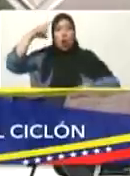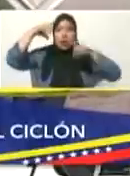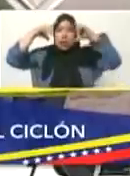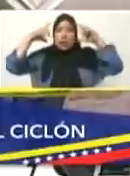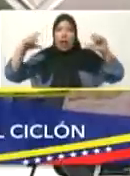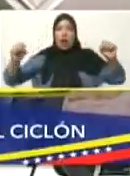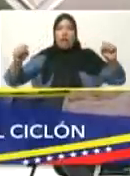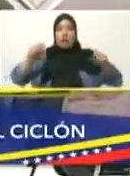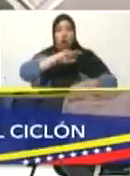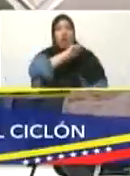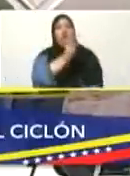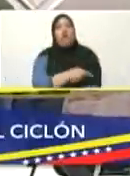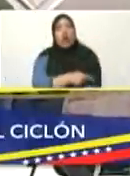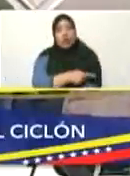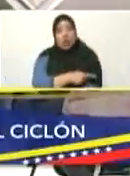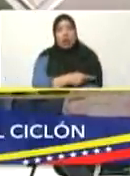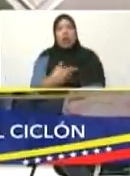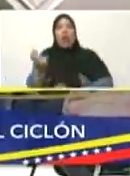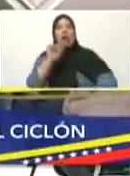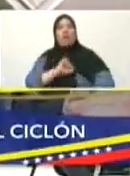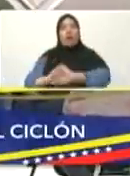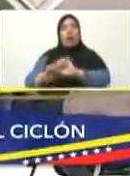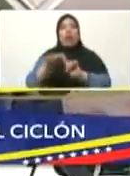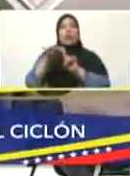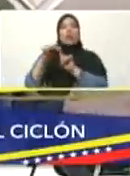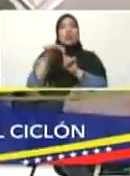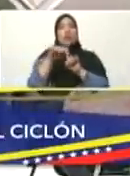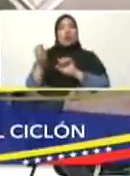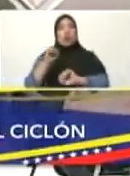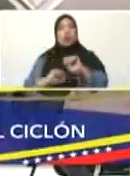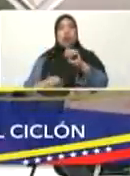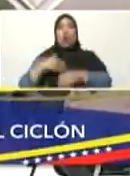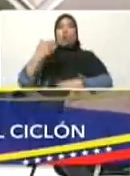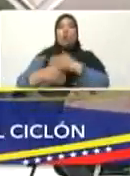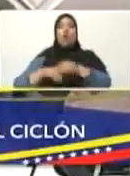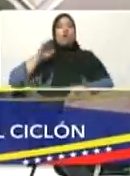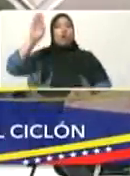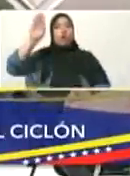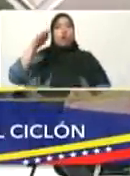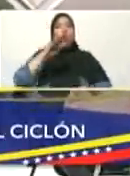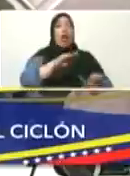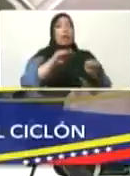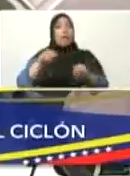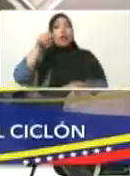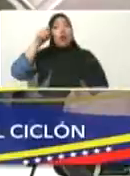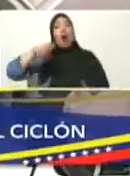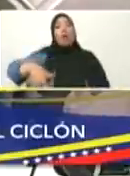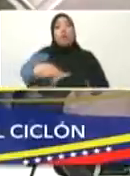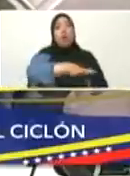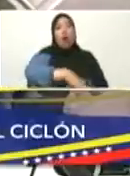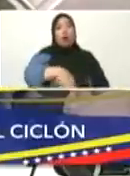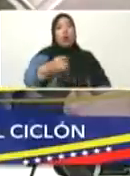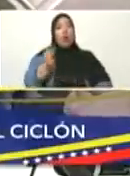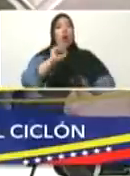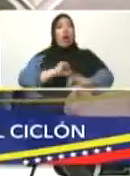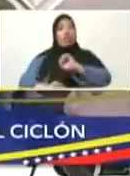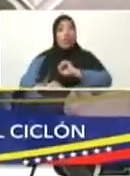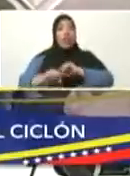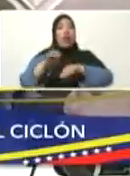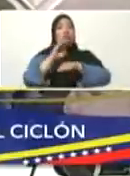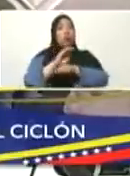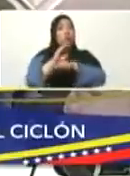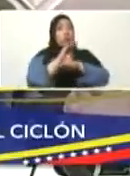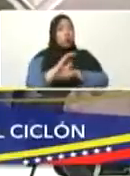para enfrentar esta situación y salir adelante. Y pido al pueblo máxima precaución y